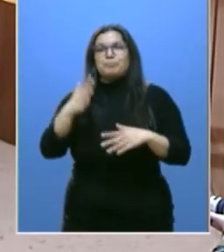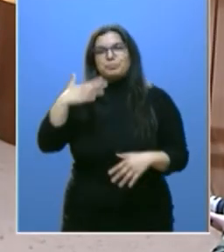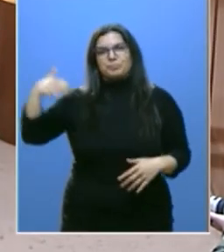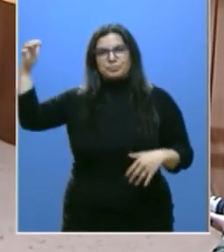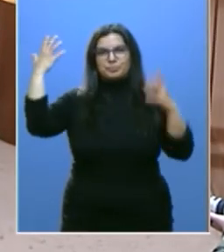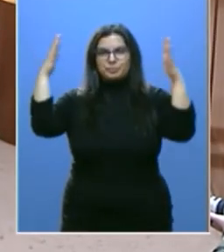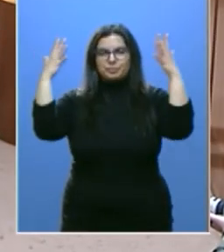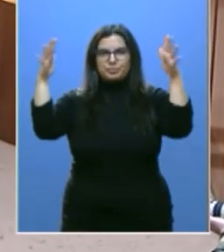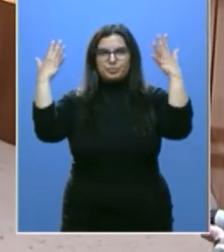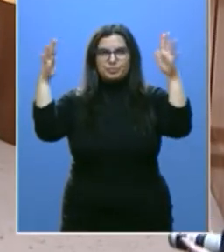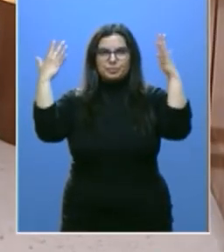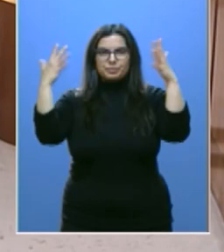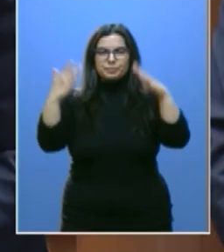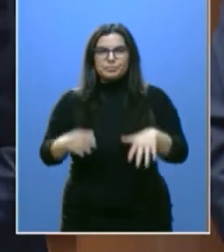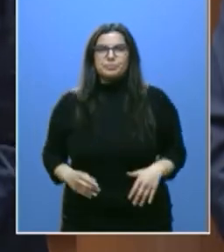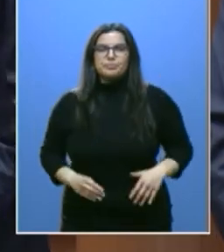Gracias